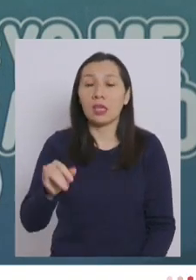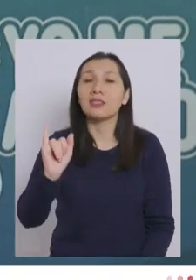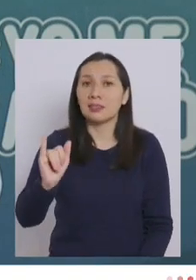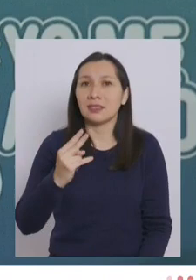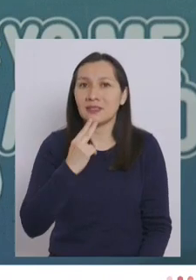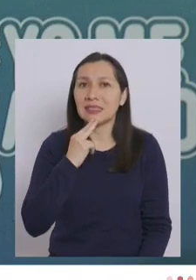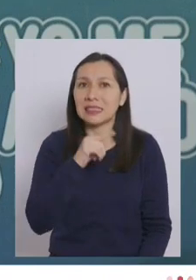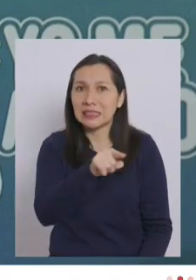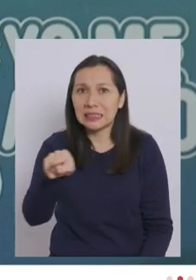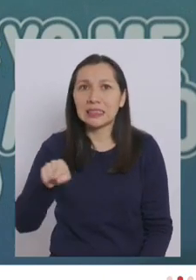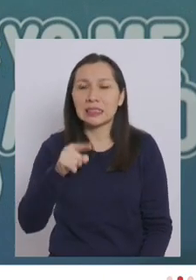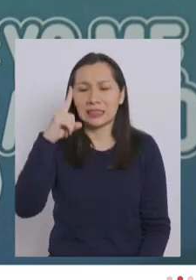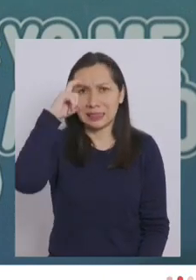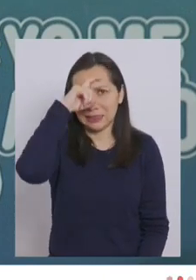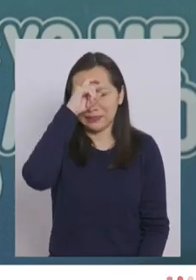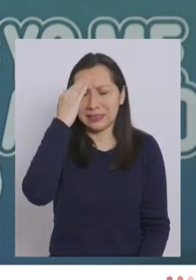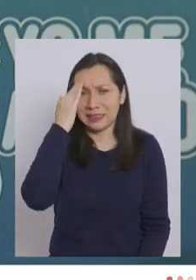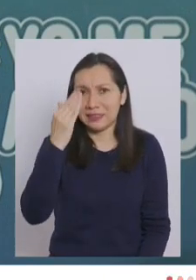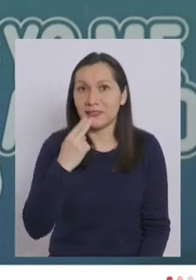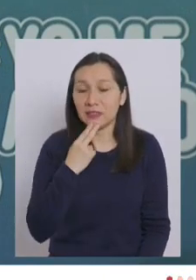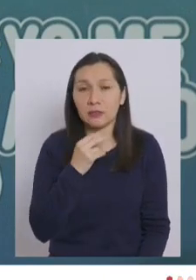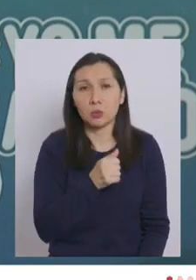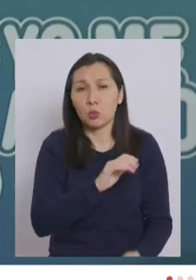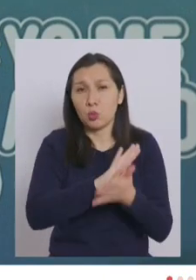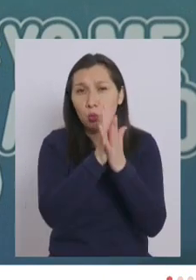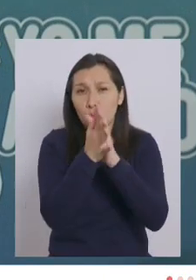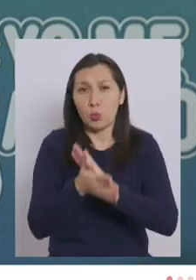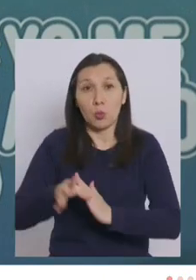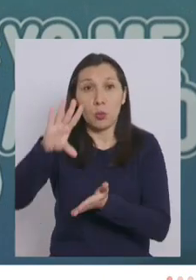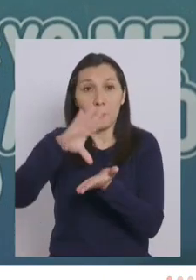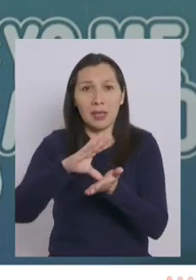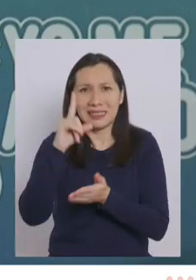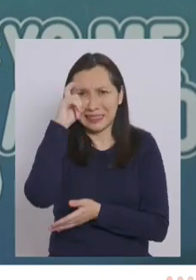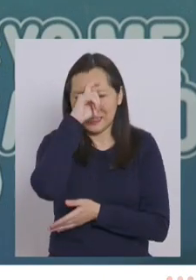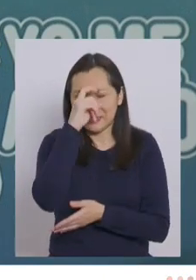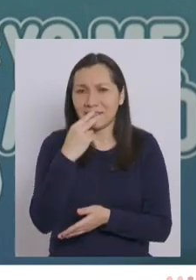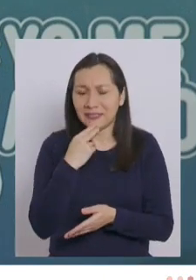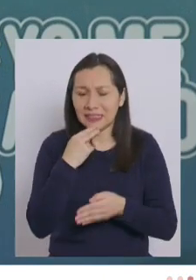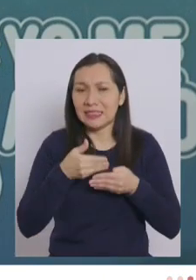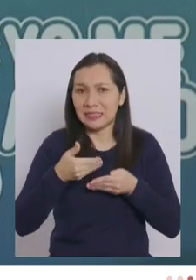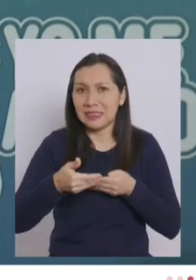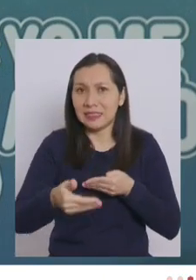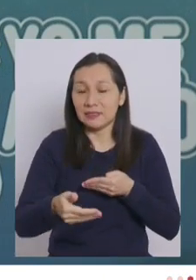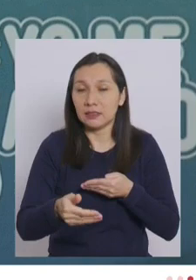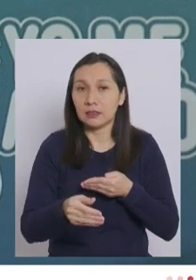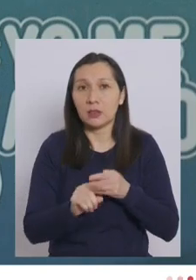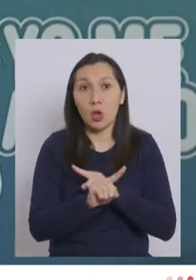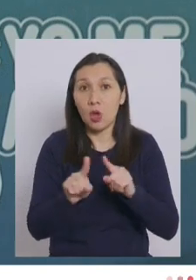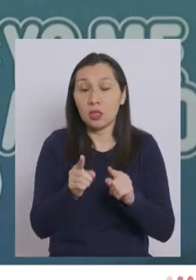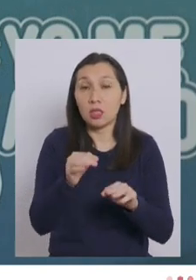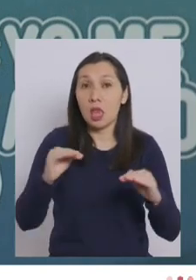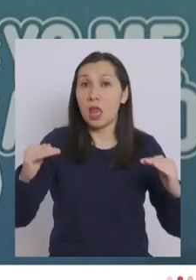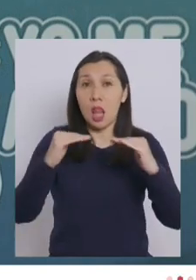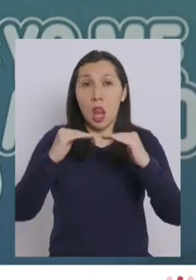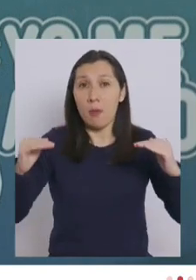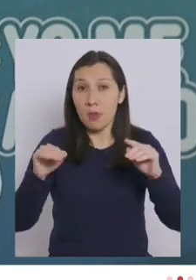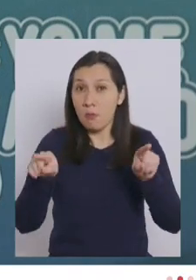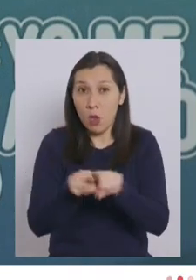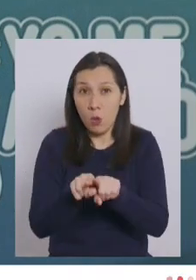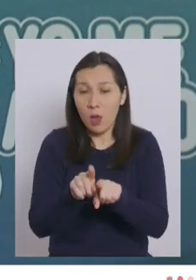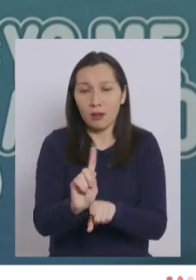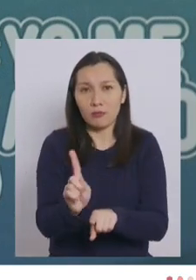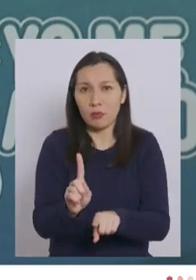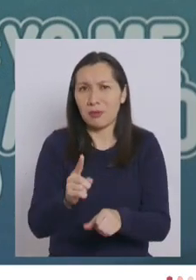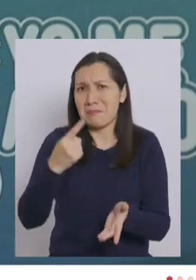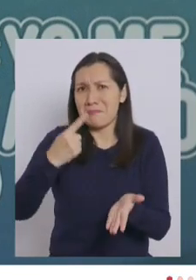vivido días complejos. Y el país entero ha vivido días complejos. Y eso no se compara para nada, porque es